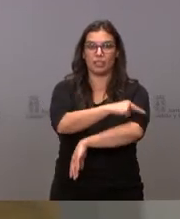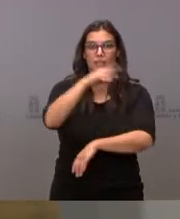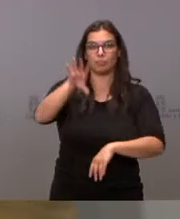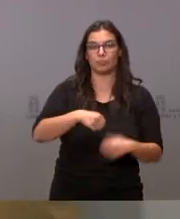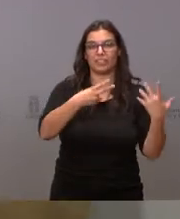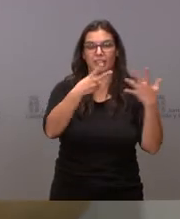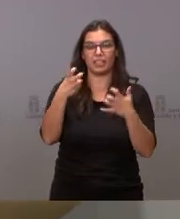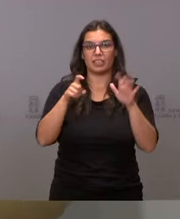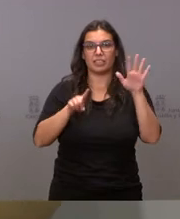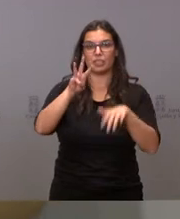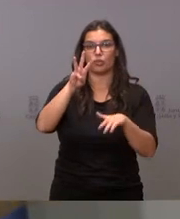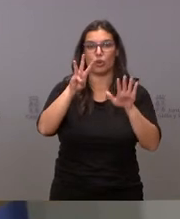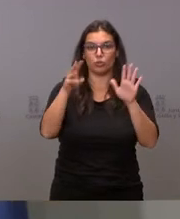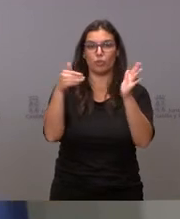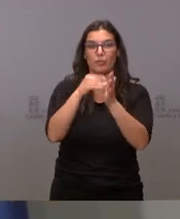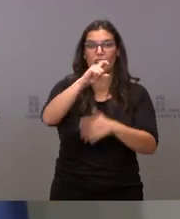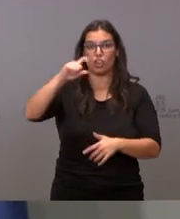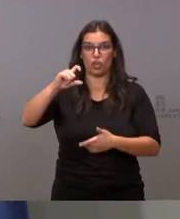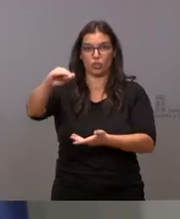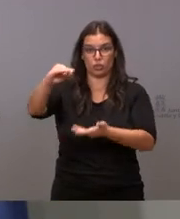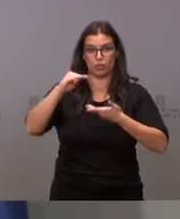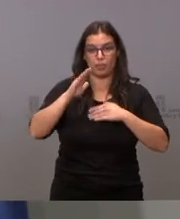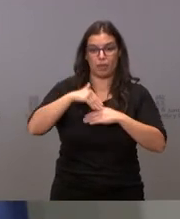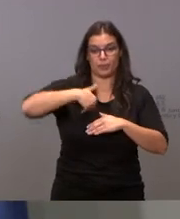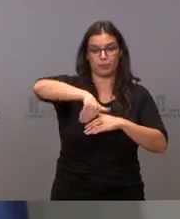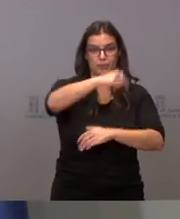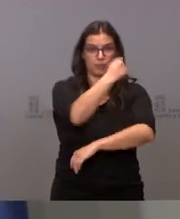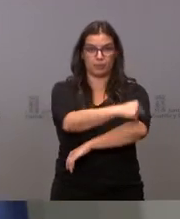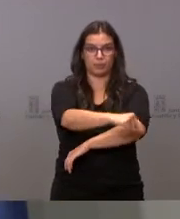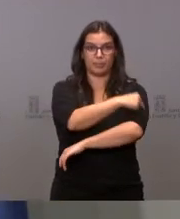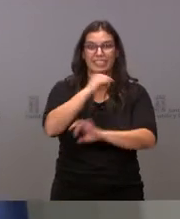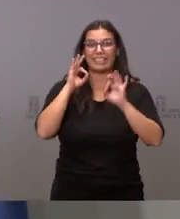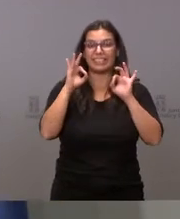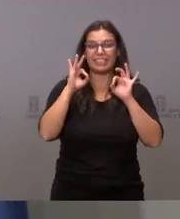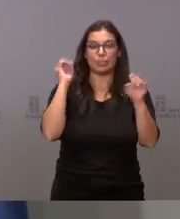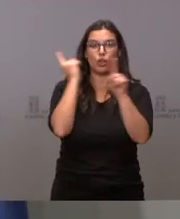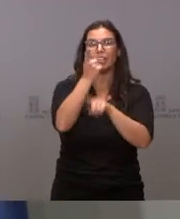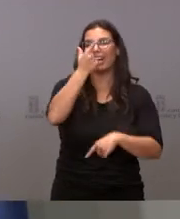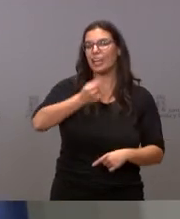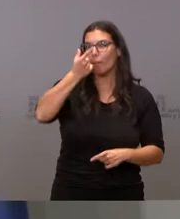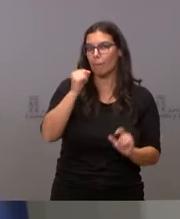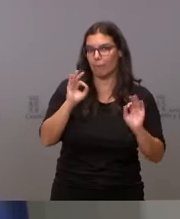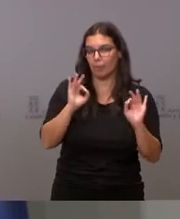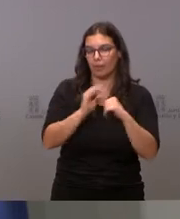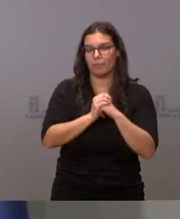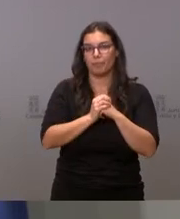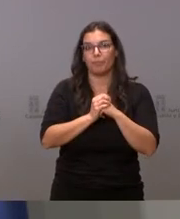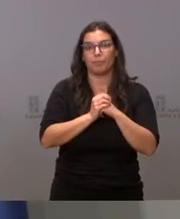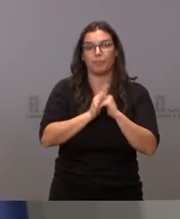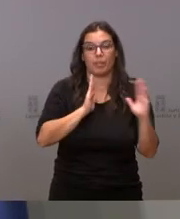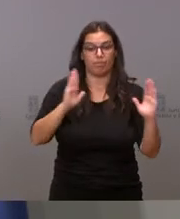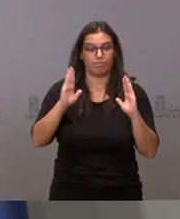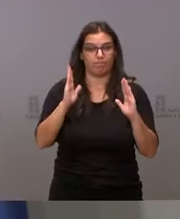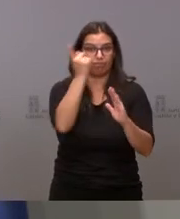768.000 dosis para la próxima campaña autonómica de vacunación frente a la gripe, campaña que se va a